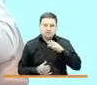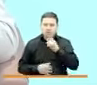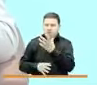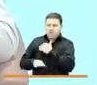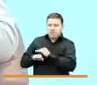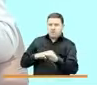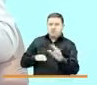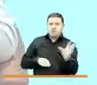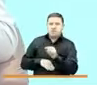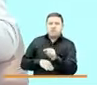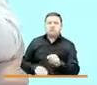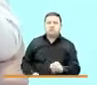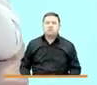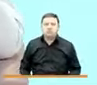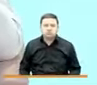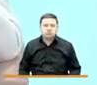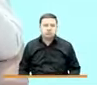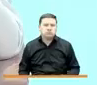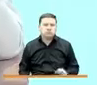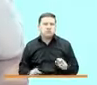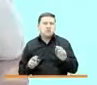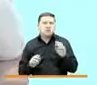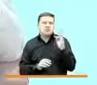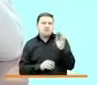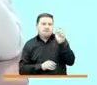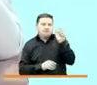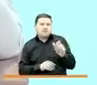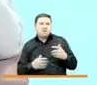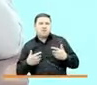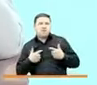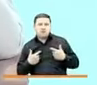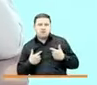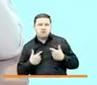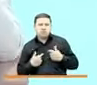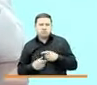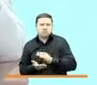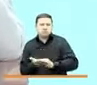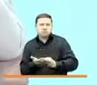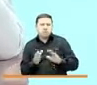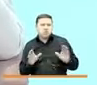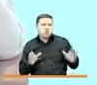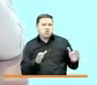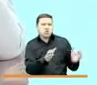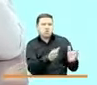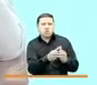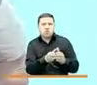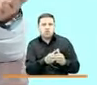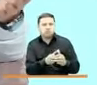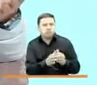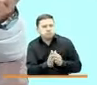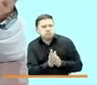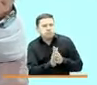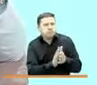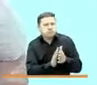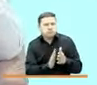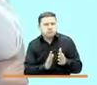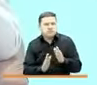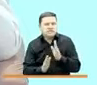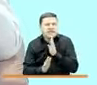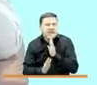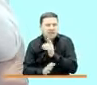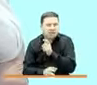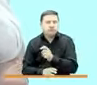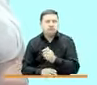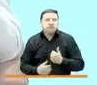a un testimonio de una víctima de un sujeto de reparación colectiva que nos puede contar son los validadores son los que